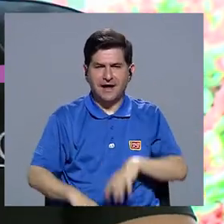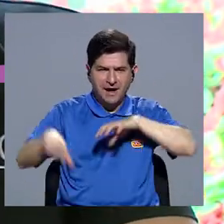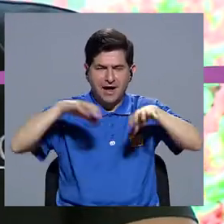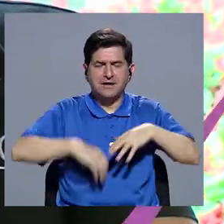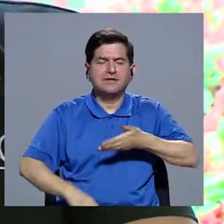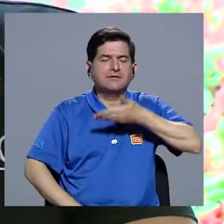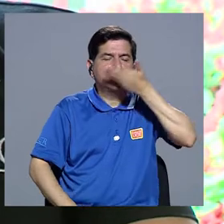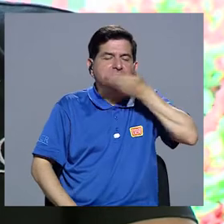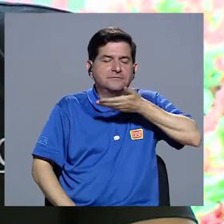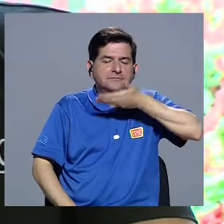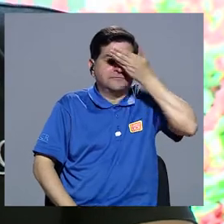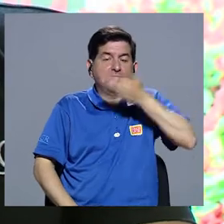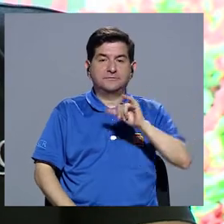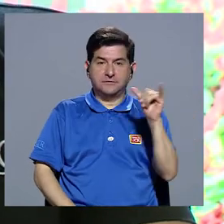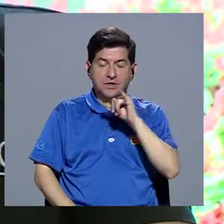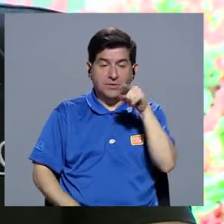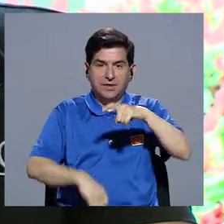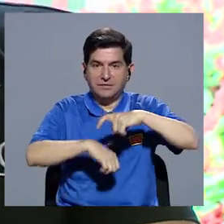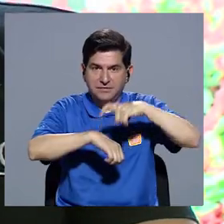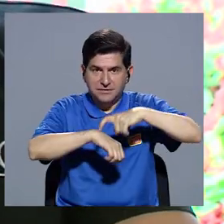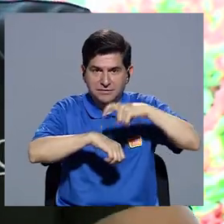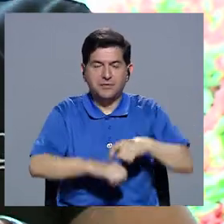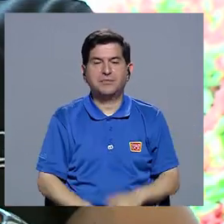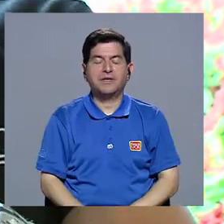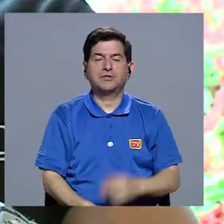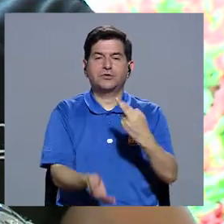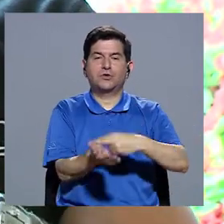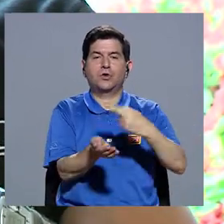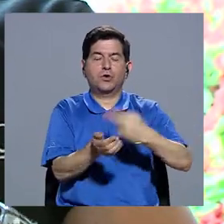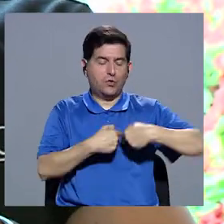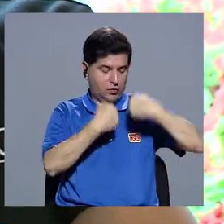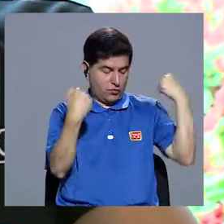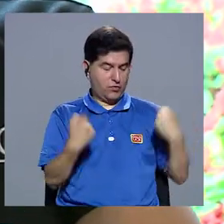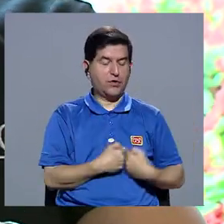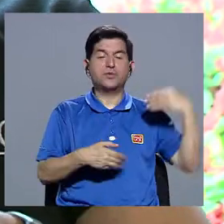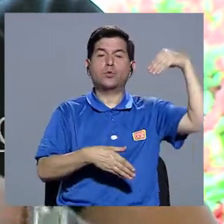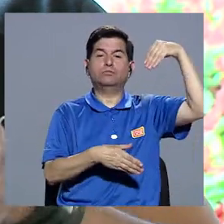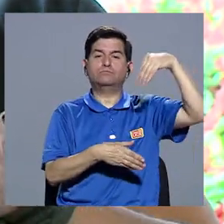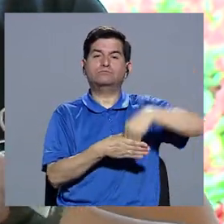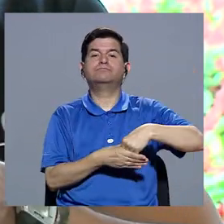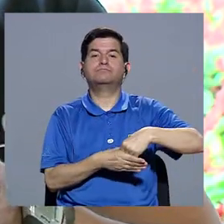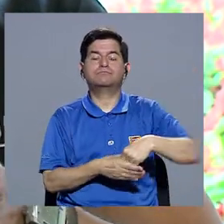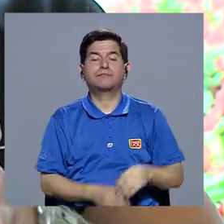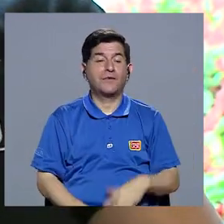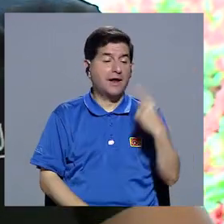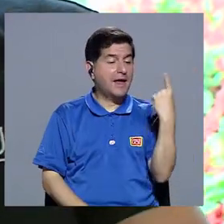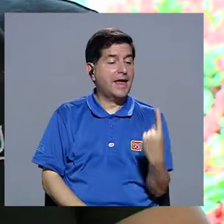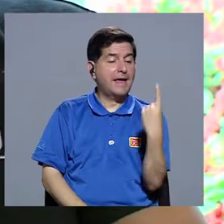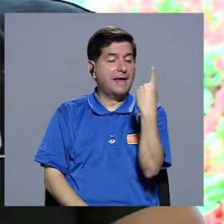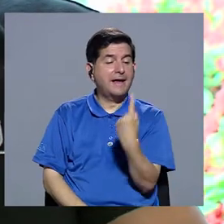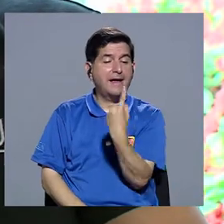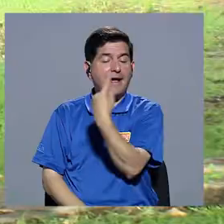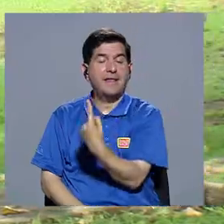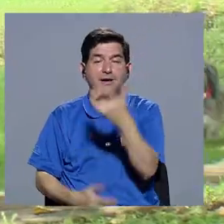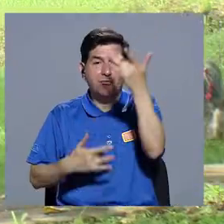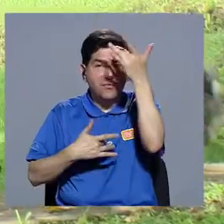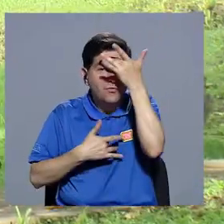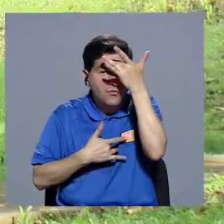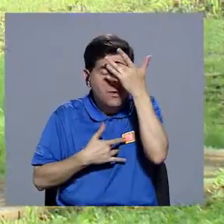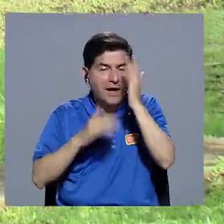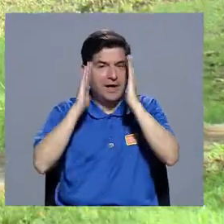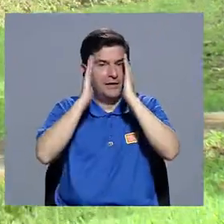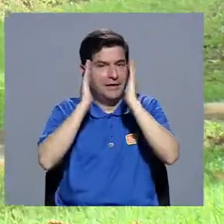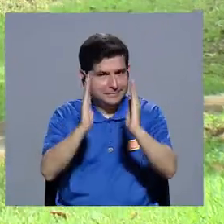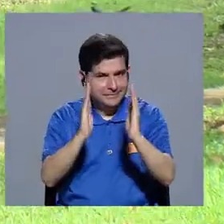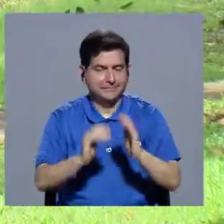que ahí es donde también hay una frecuencia cardíaca que uno tiene que tomar en cuenta para cada una de estas patologías o enfermedades